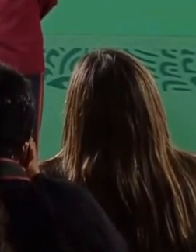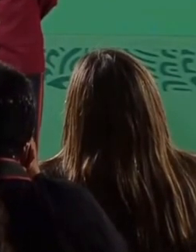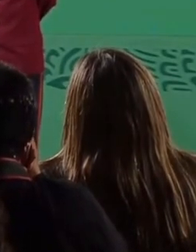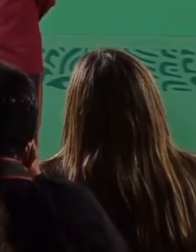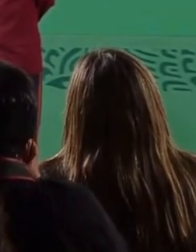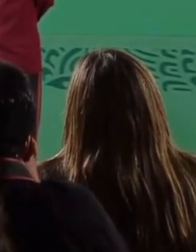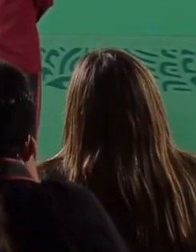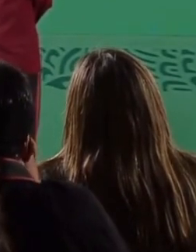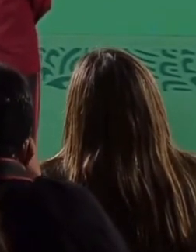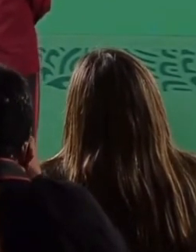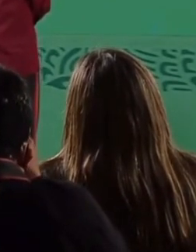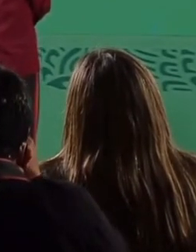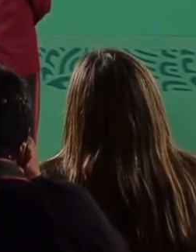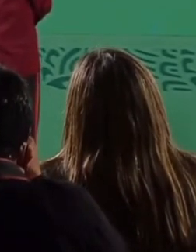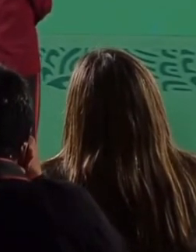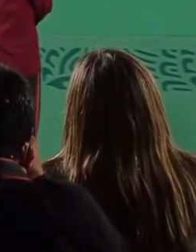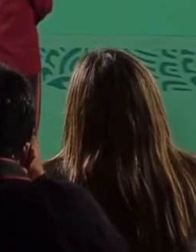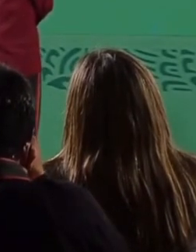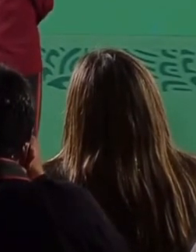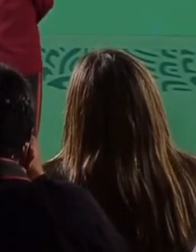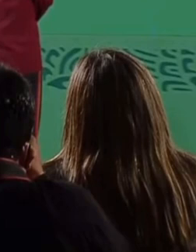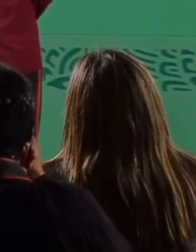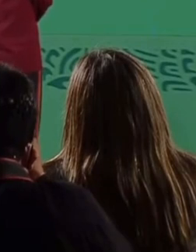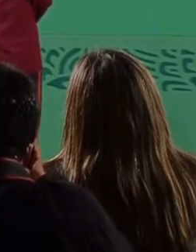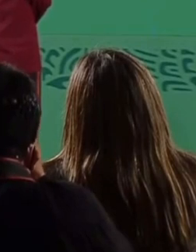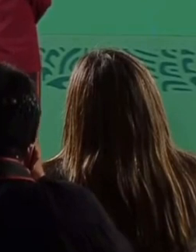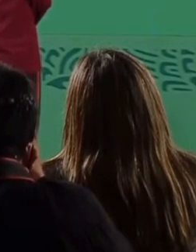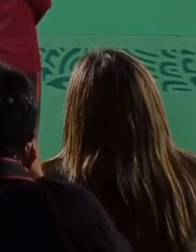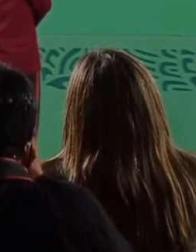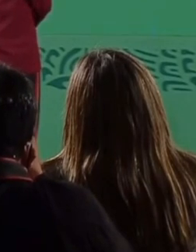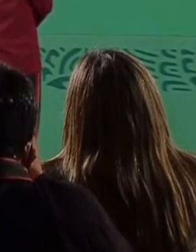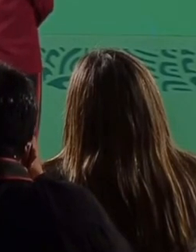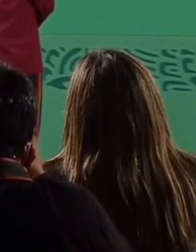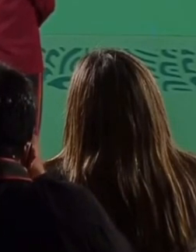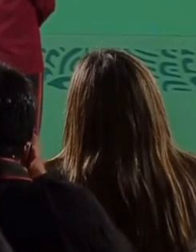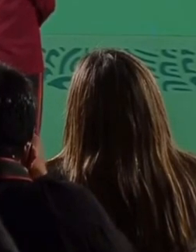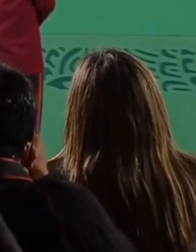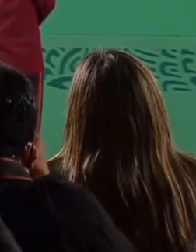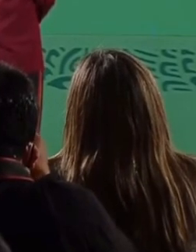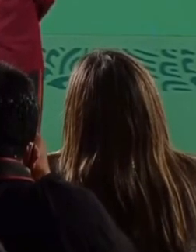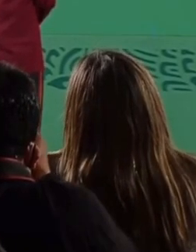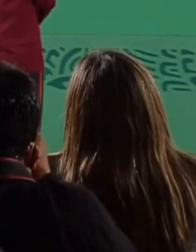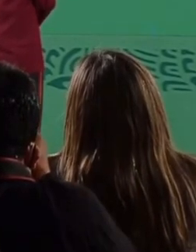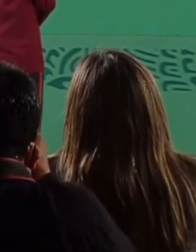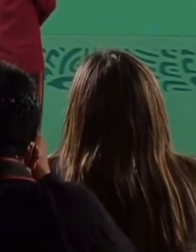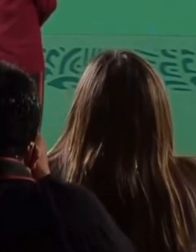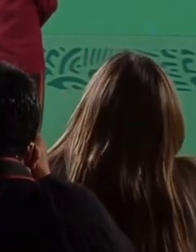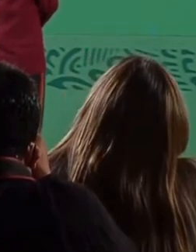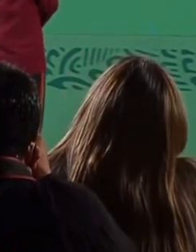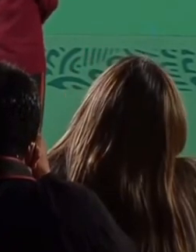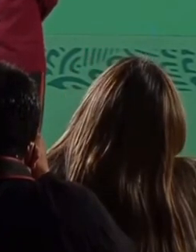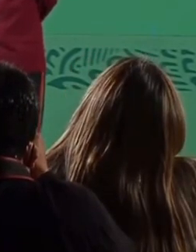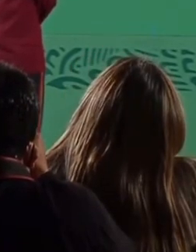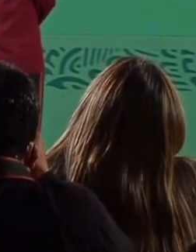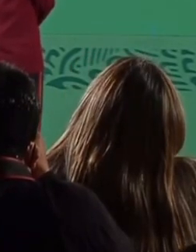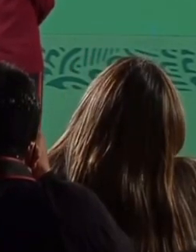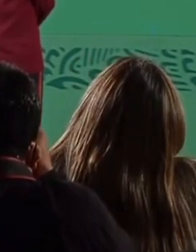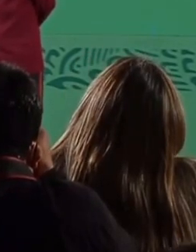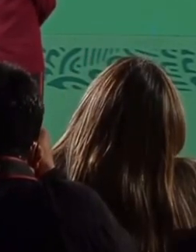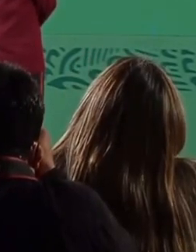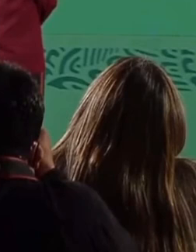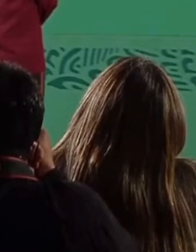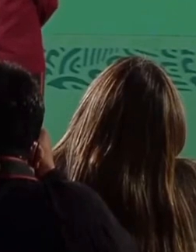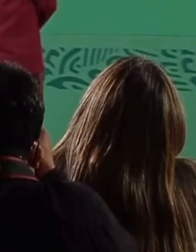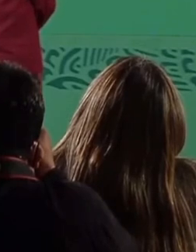¡Y cuáles ganan en México! ¡Y cuáles ganan en México! ¡Primi Mayor! ¡Primi